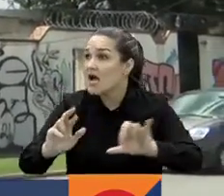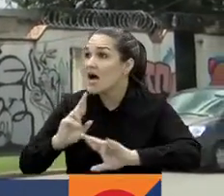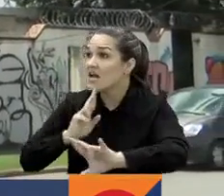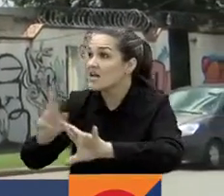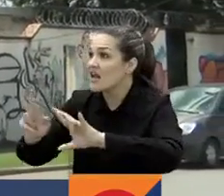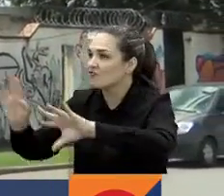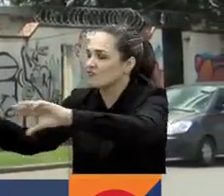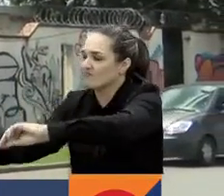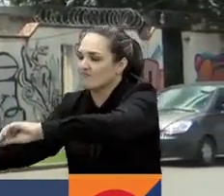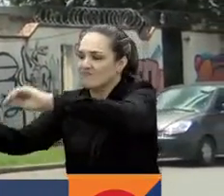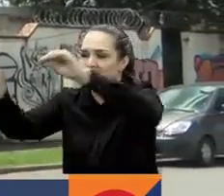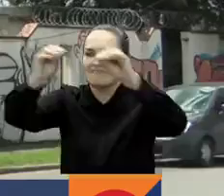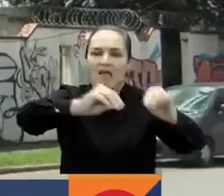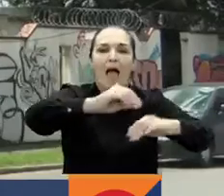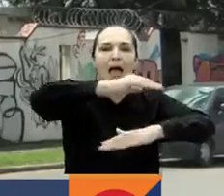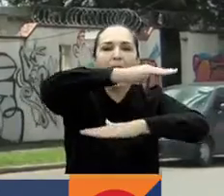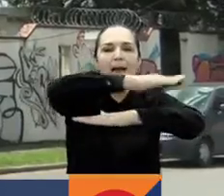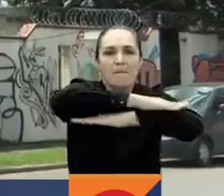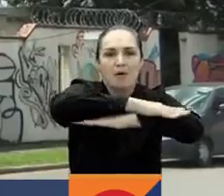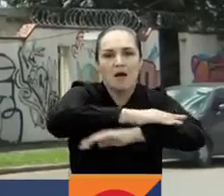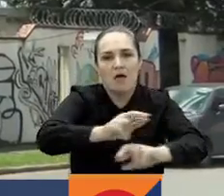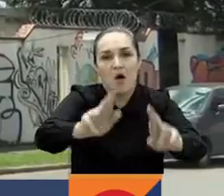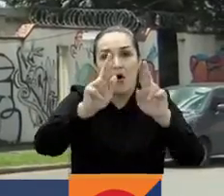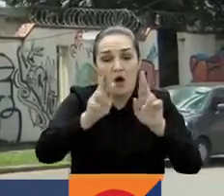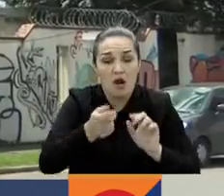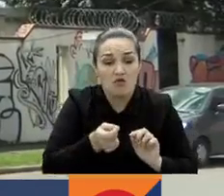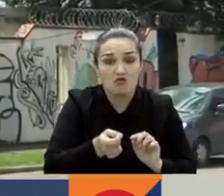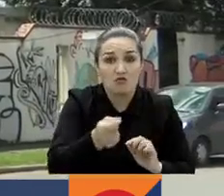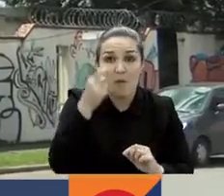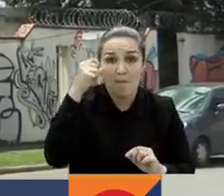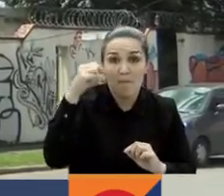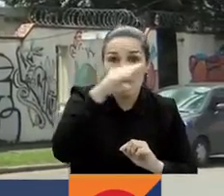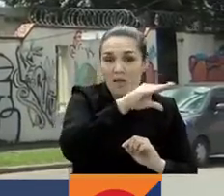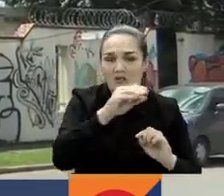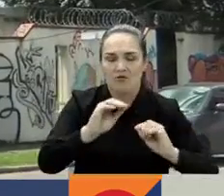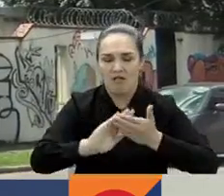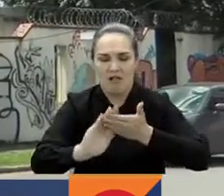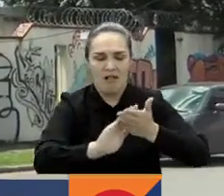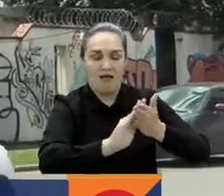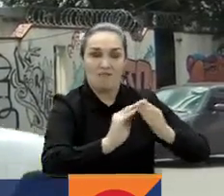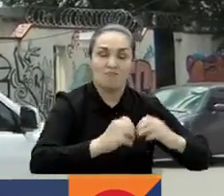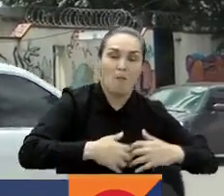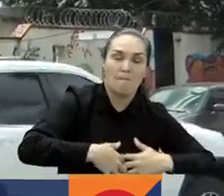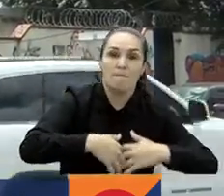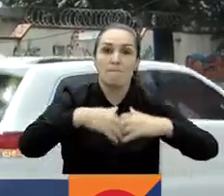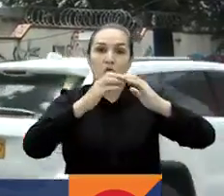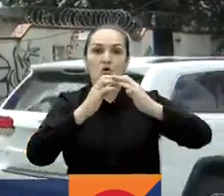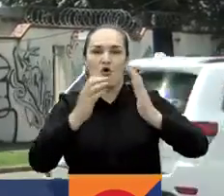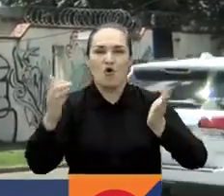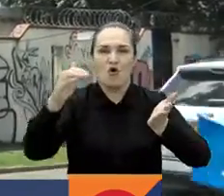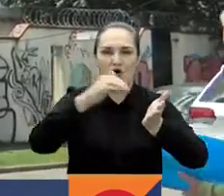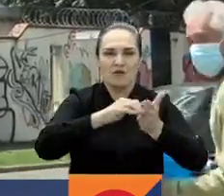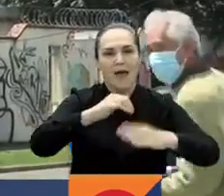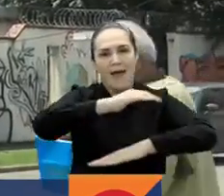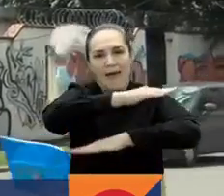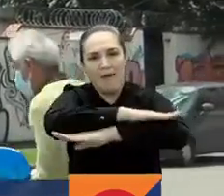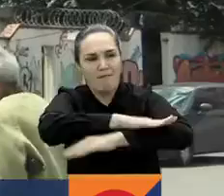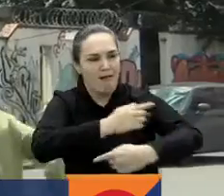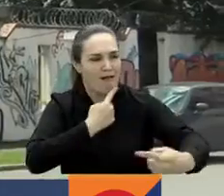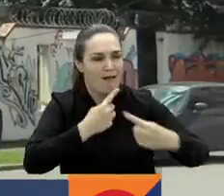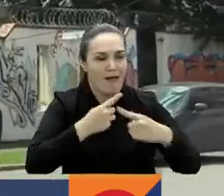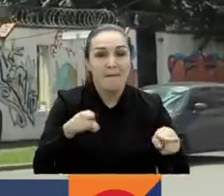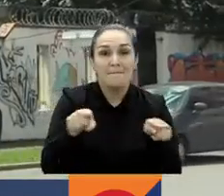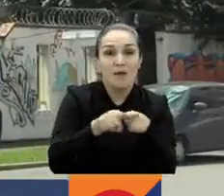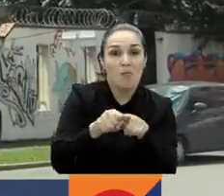relaciones con el presidente electo Gustavo Petro, pues este consulado vuelva a funcionar como lo hacía antes del segundo